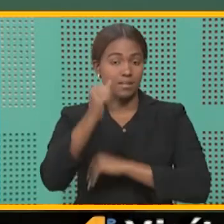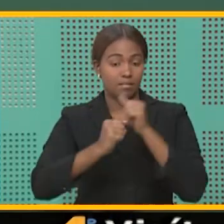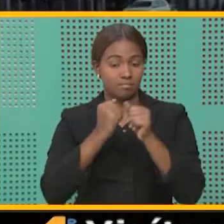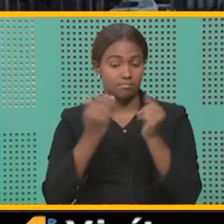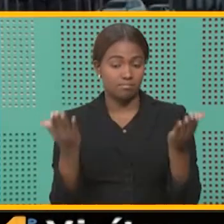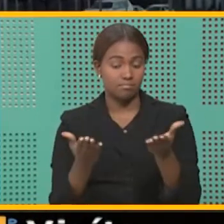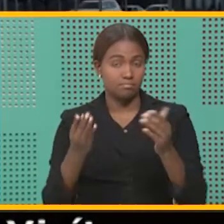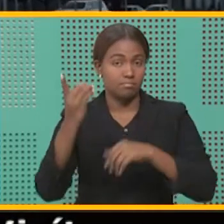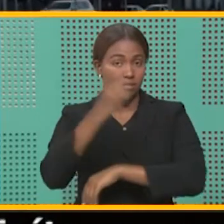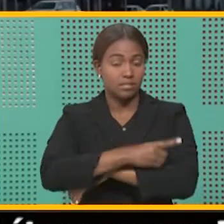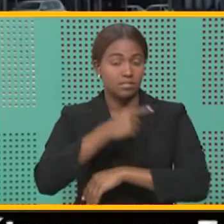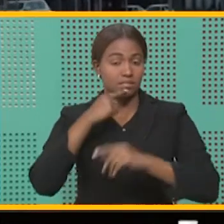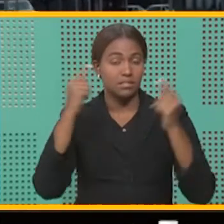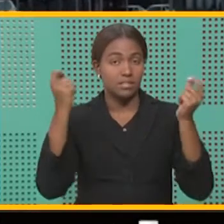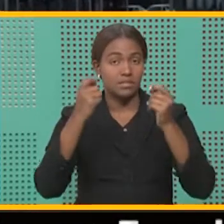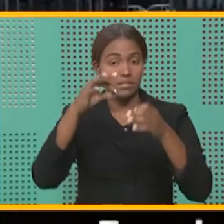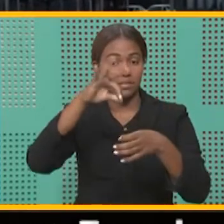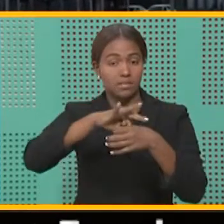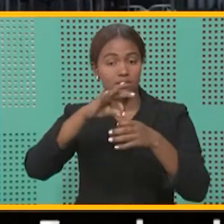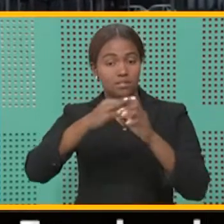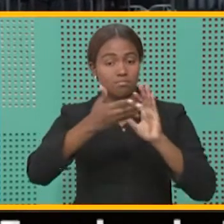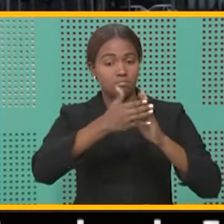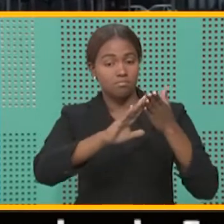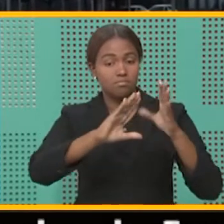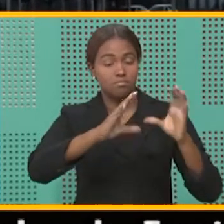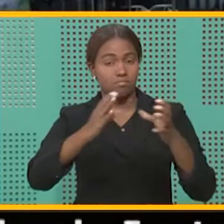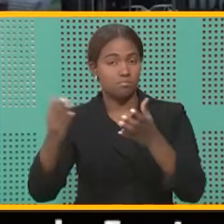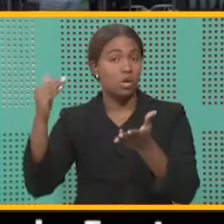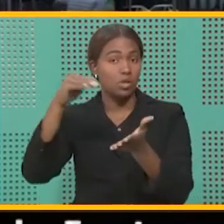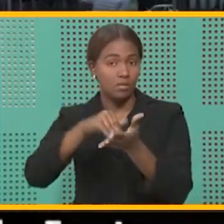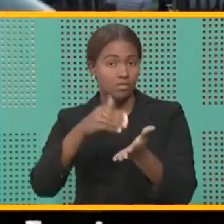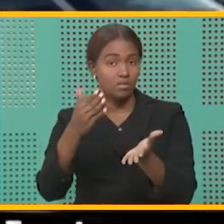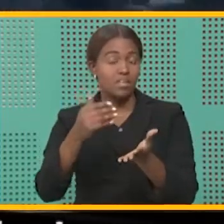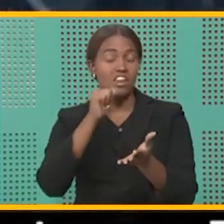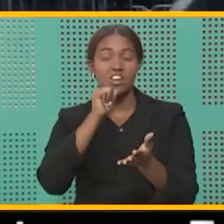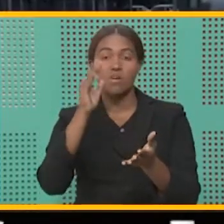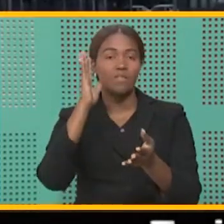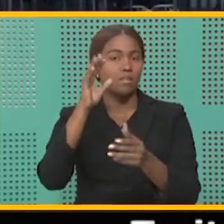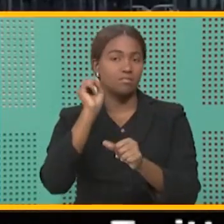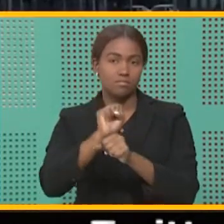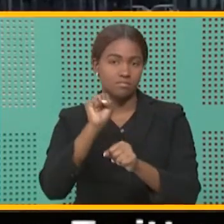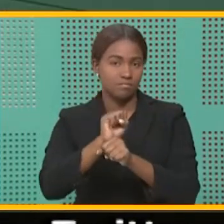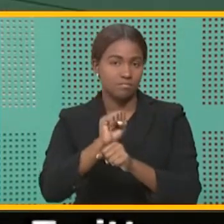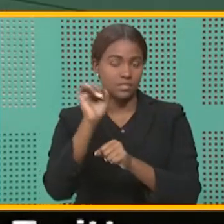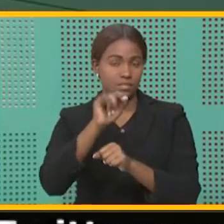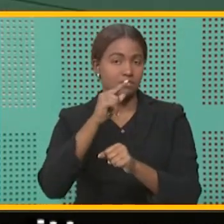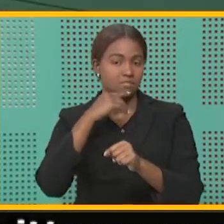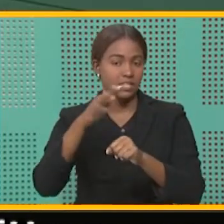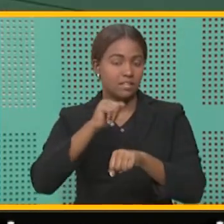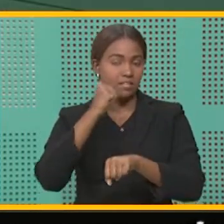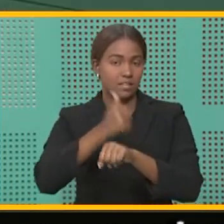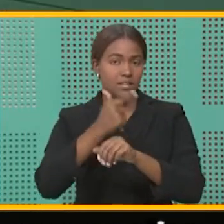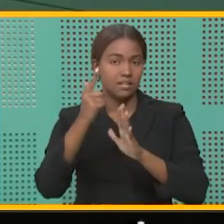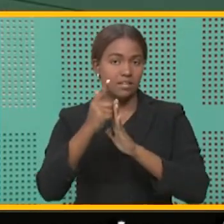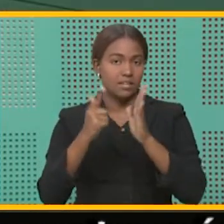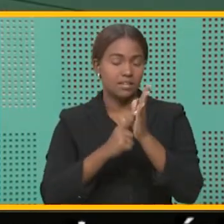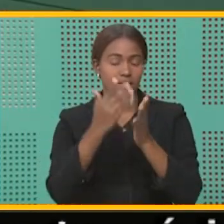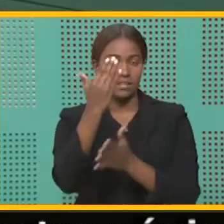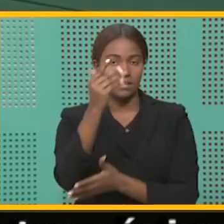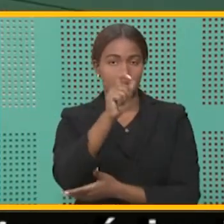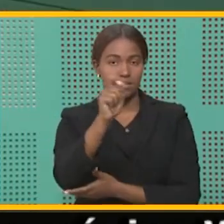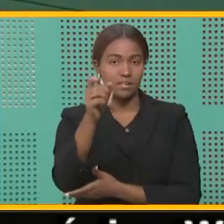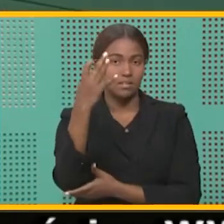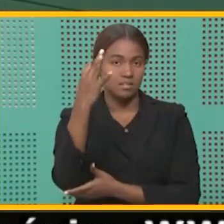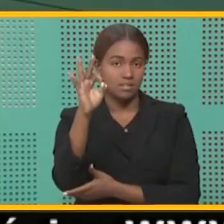curso, día en que se celebran las elecciones municipales extraordinarias, no se elabora. Así lo establece la Ley Electoral 15